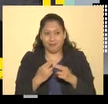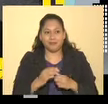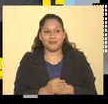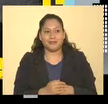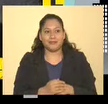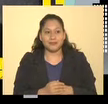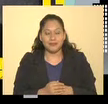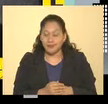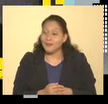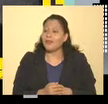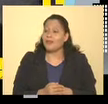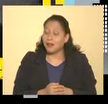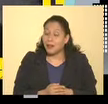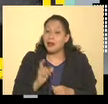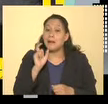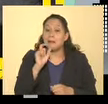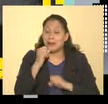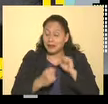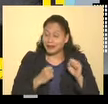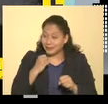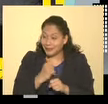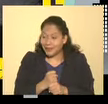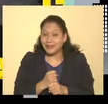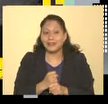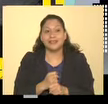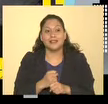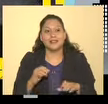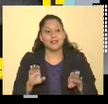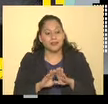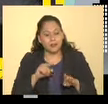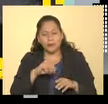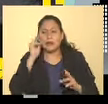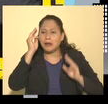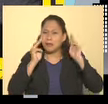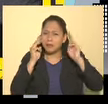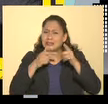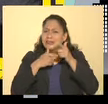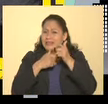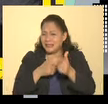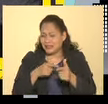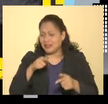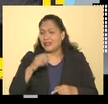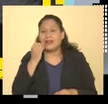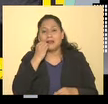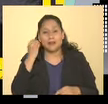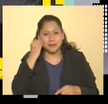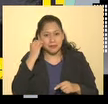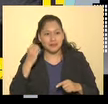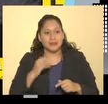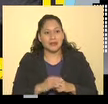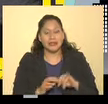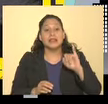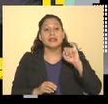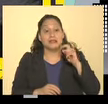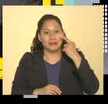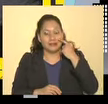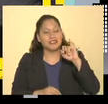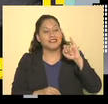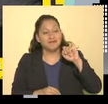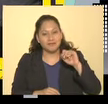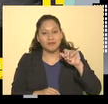Así es que, 20 años de ser museo este Palacio del Arzobispado. Sí, fíjate que sí,